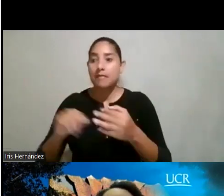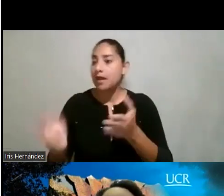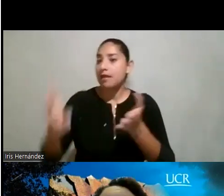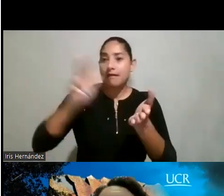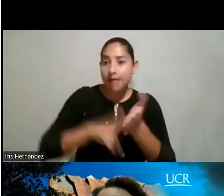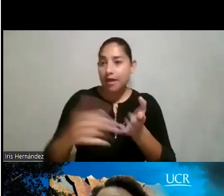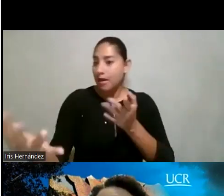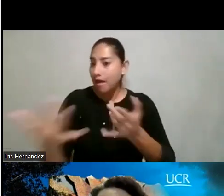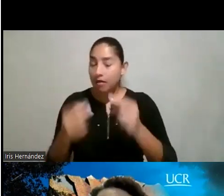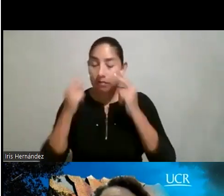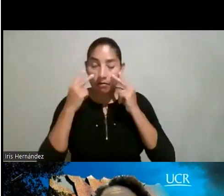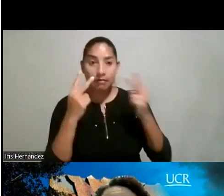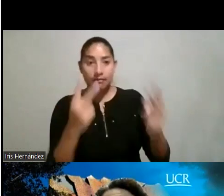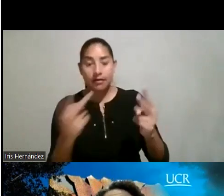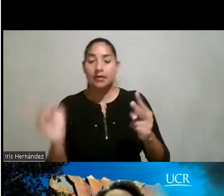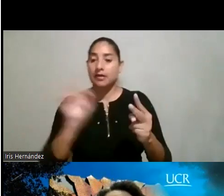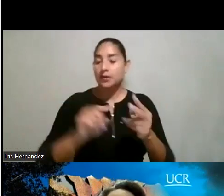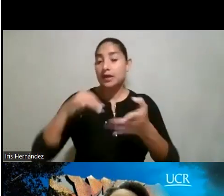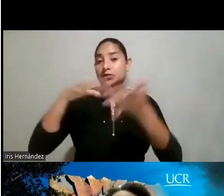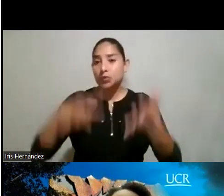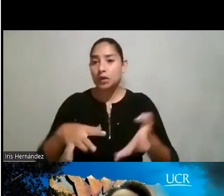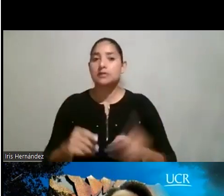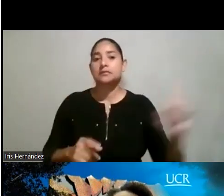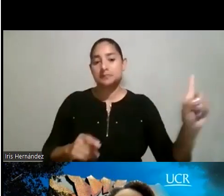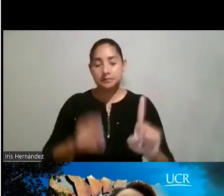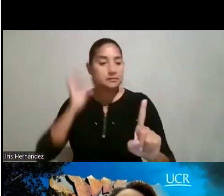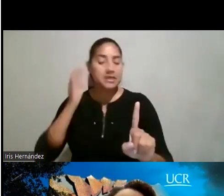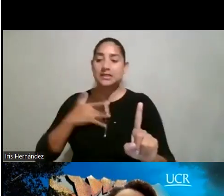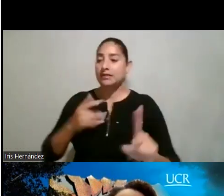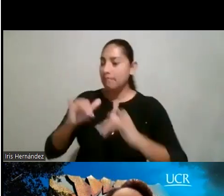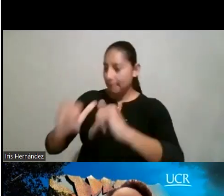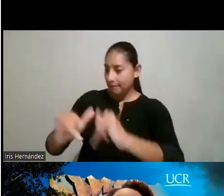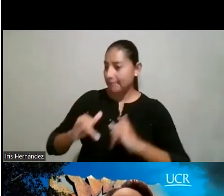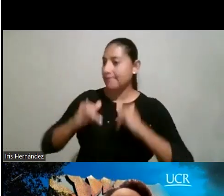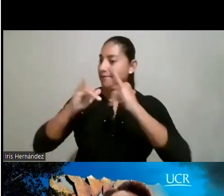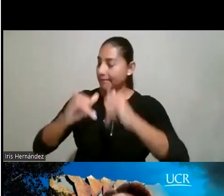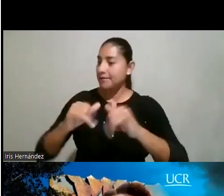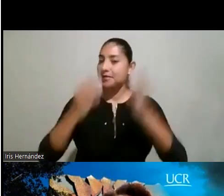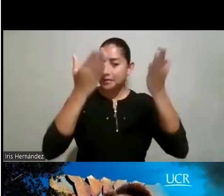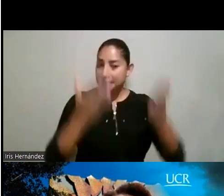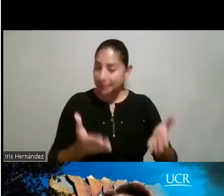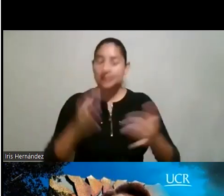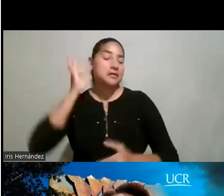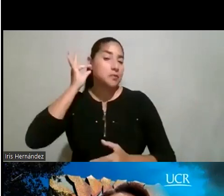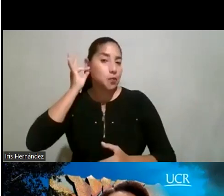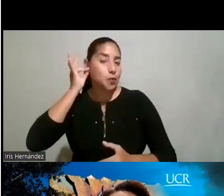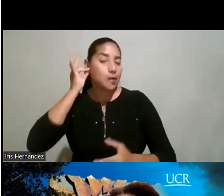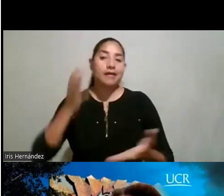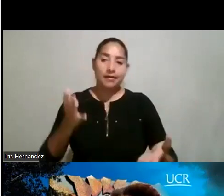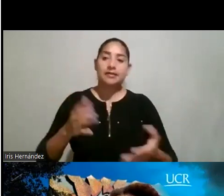primera impresión que tenían las estudiantes, pues, que también sintieran la presencia de mujeres en